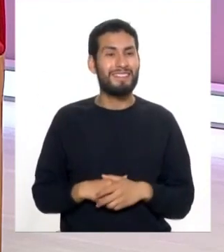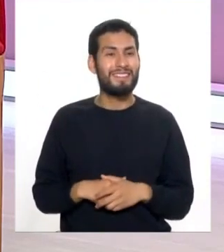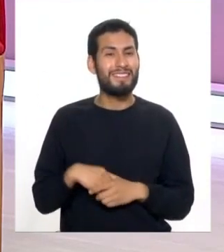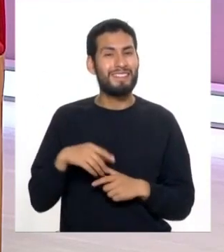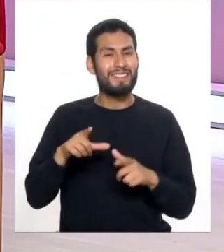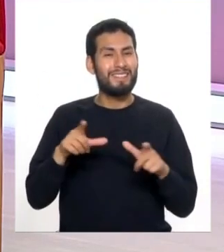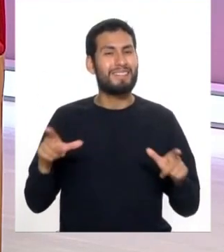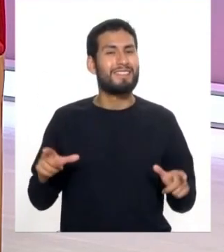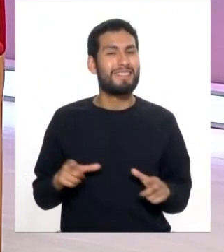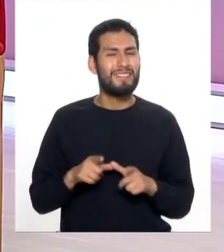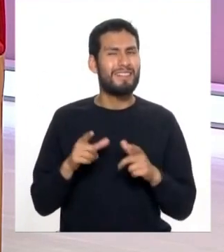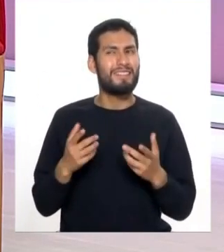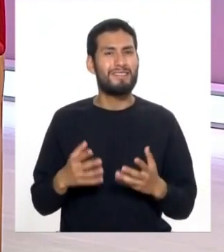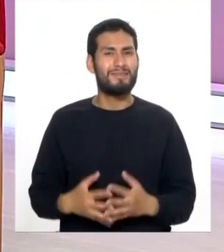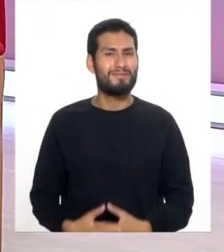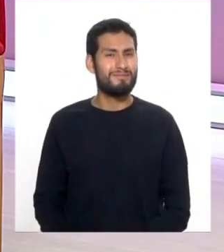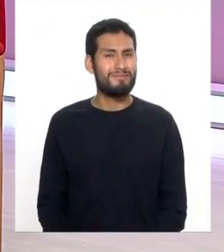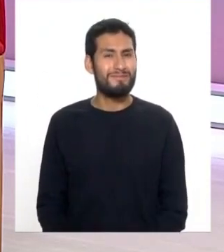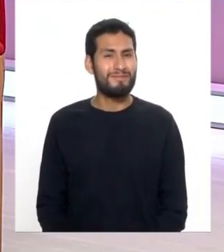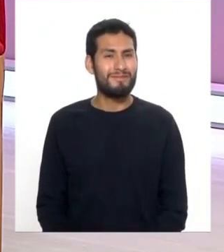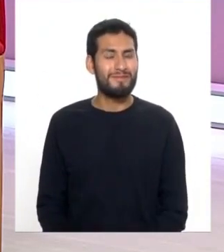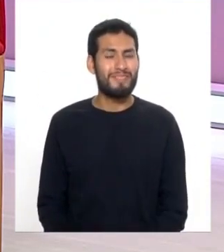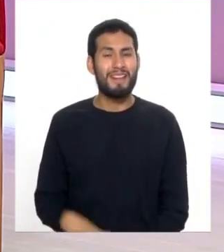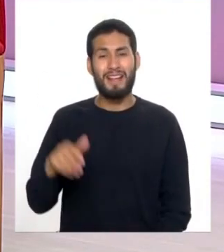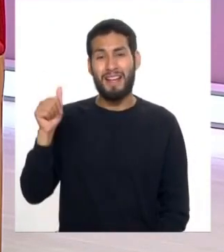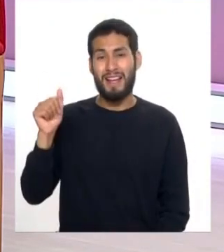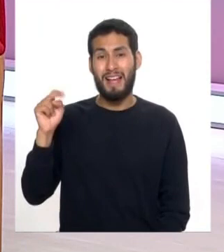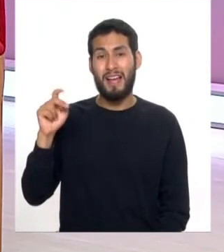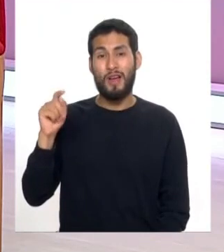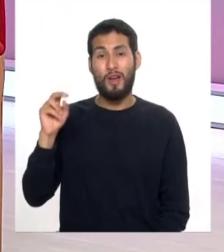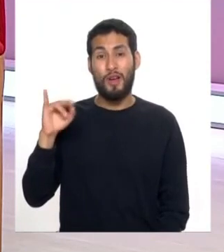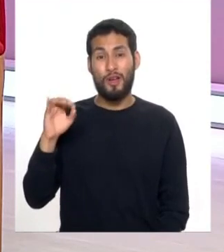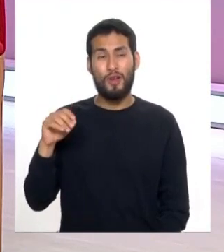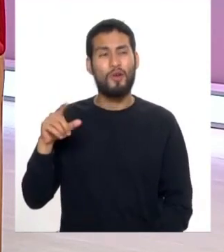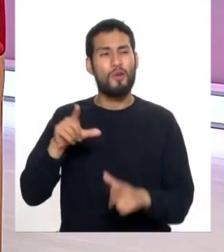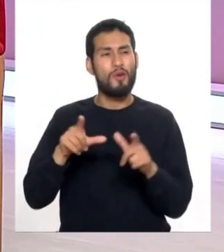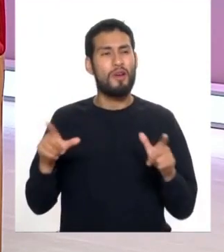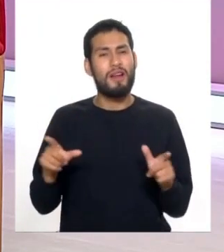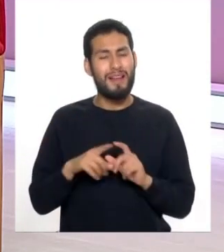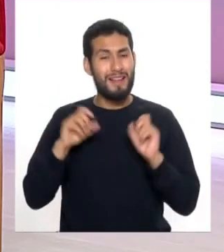desde Antonio de San Juan del Urigancho